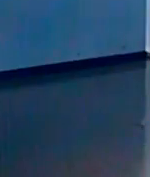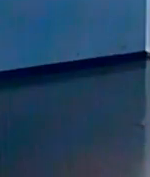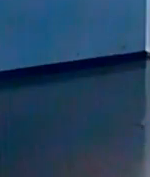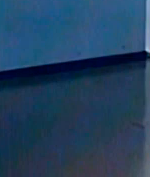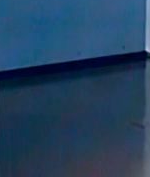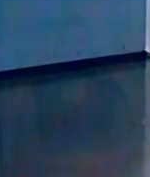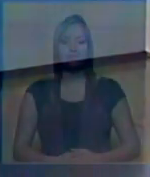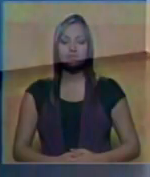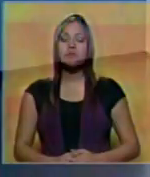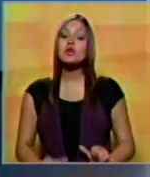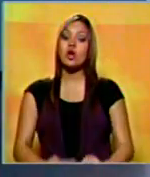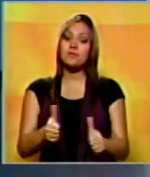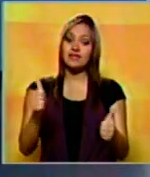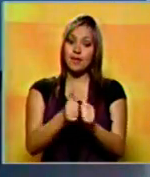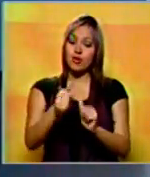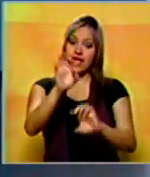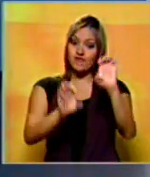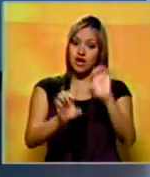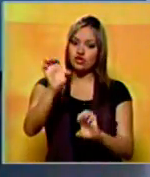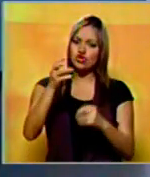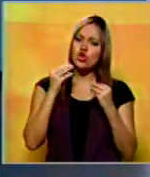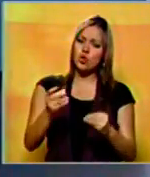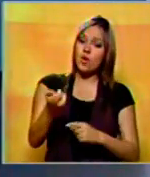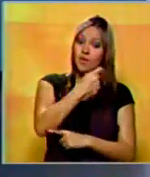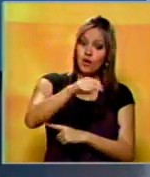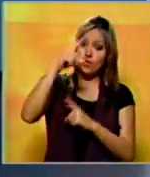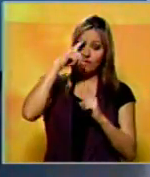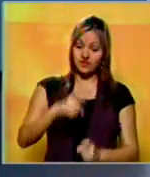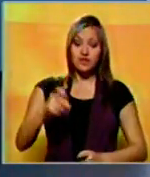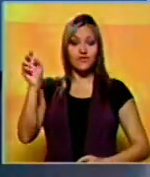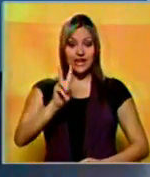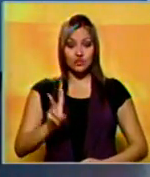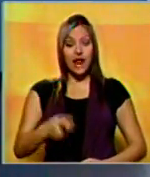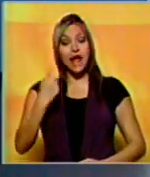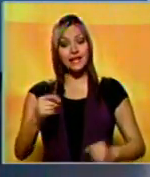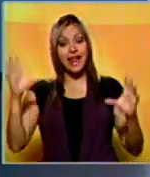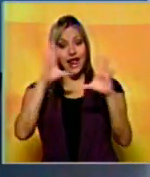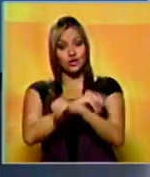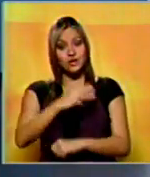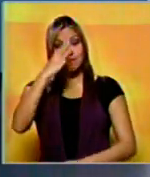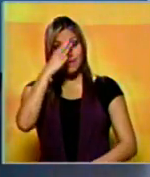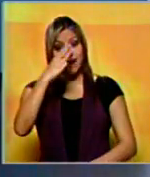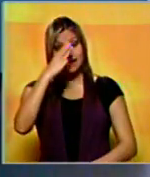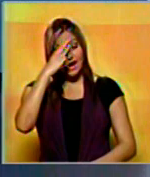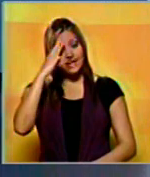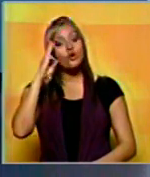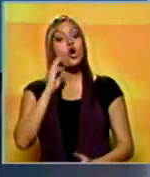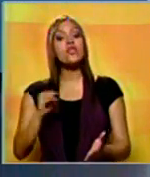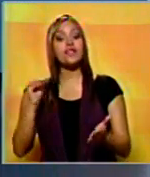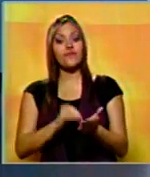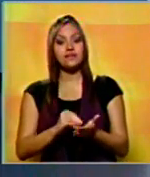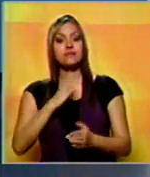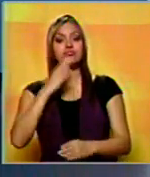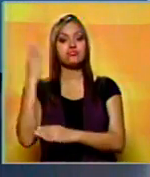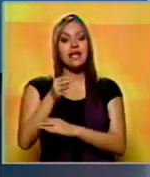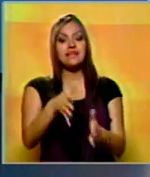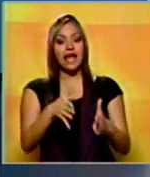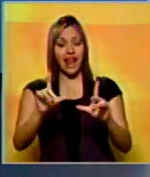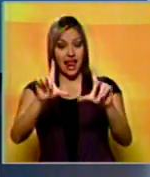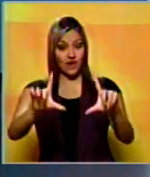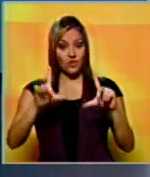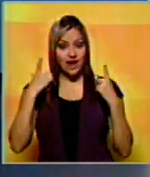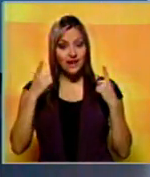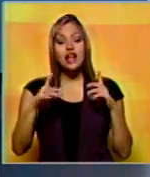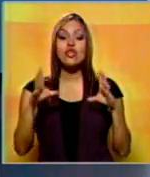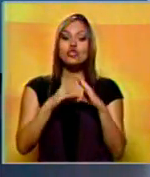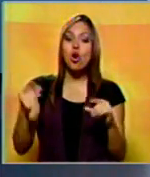¡Hola amigos! Comenzamos los deportes revisando la jornada del béisbol profesional venezolano porque anoche los navegantes del Magallanes volvieron a dejar en el terreno los tiburones La Guaira.